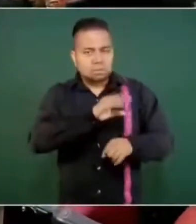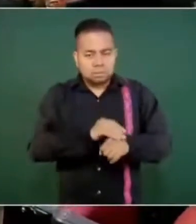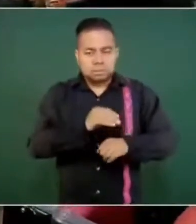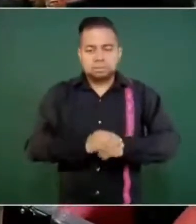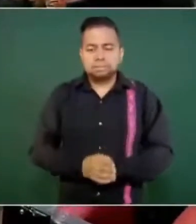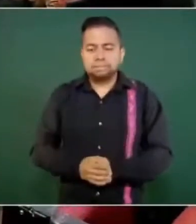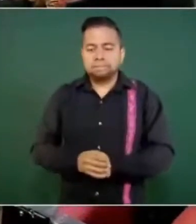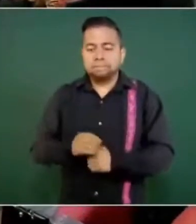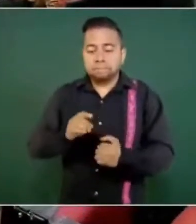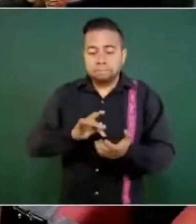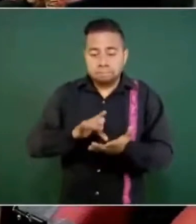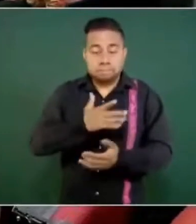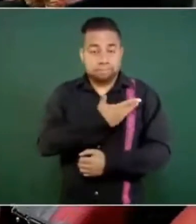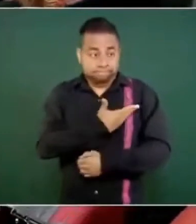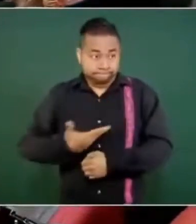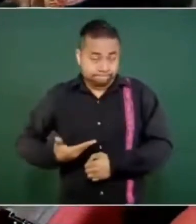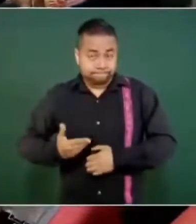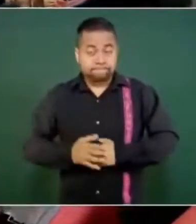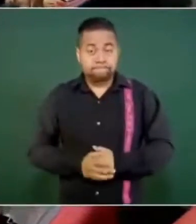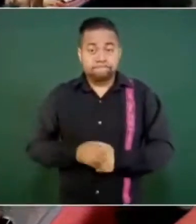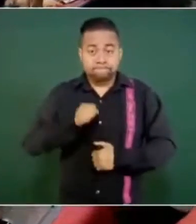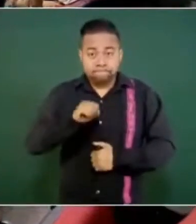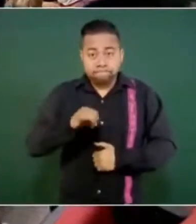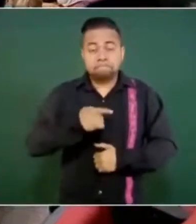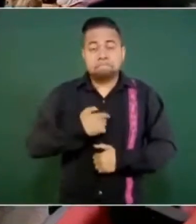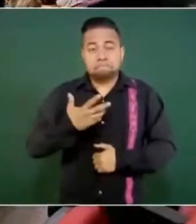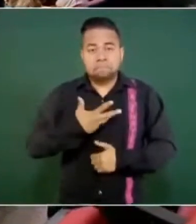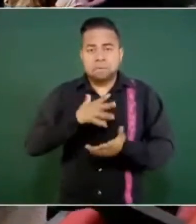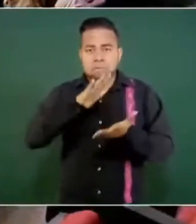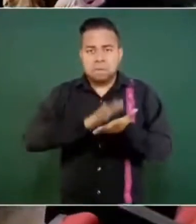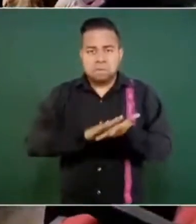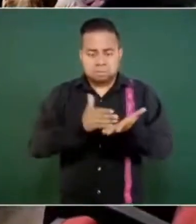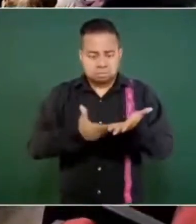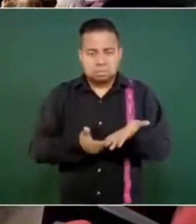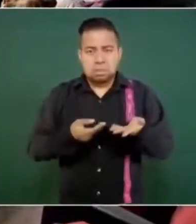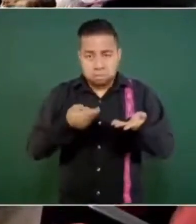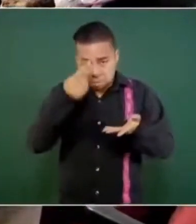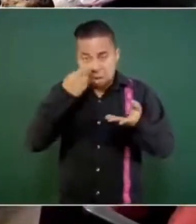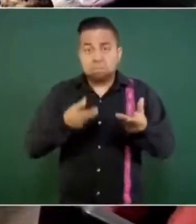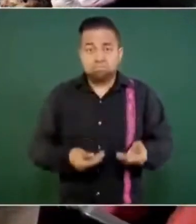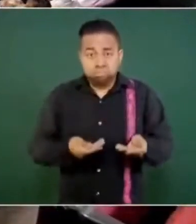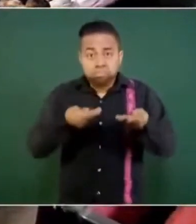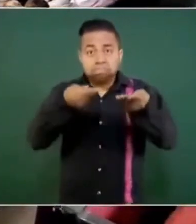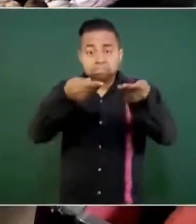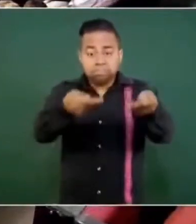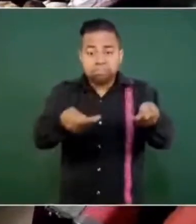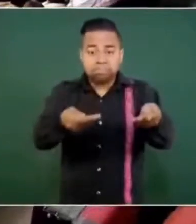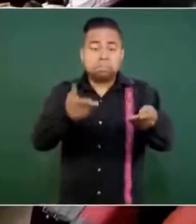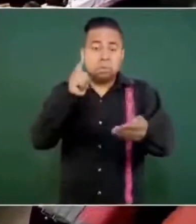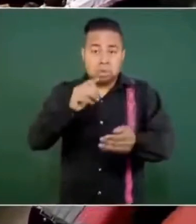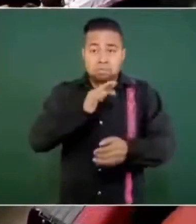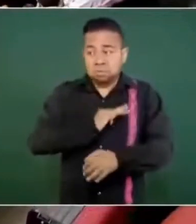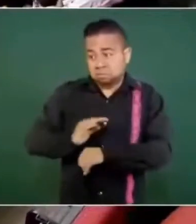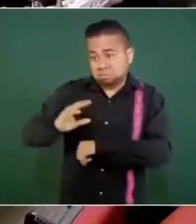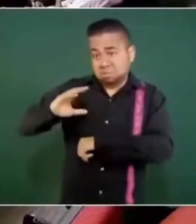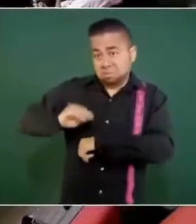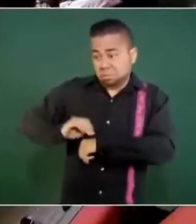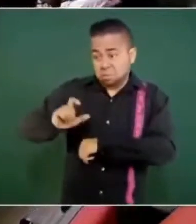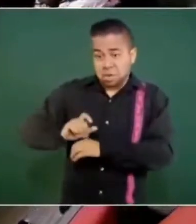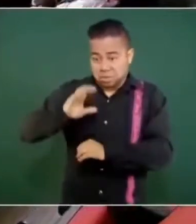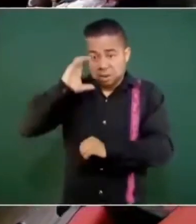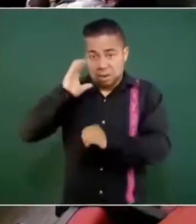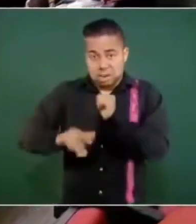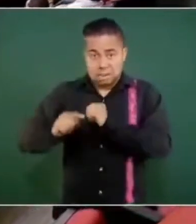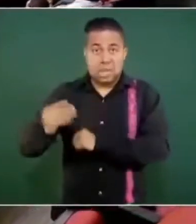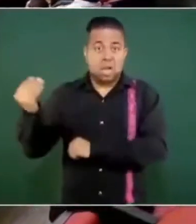gracias, señor presidente. De hecho, traigo alguna documentación para entregarla. Espero me permita al término de